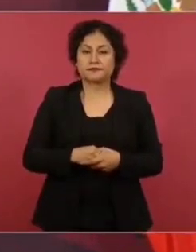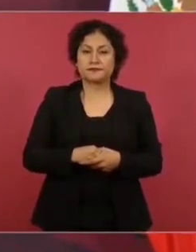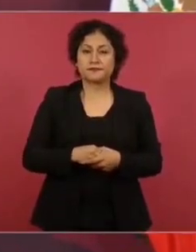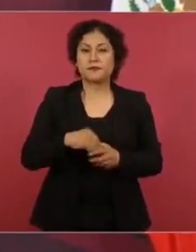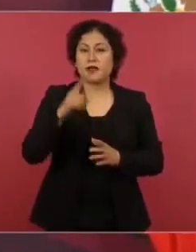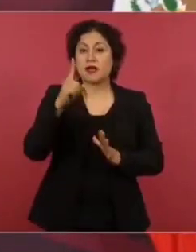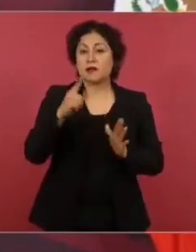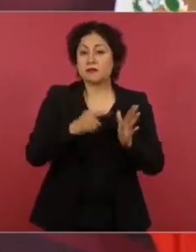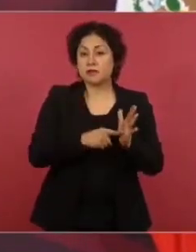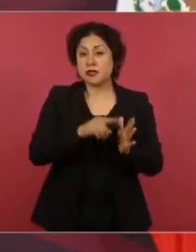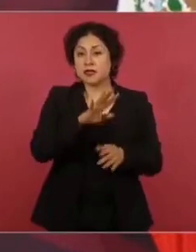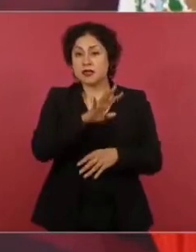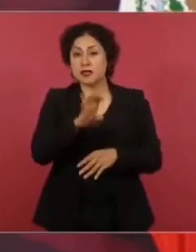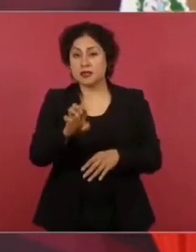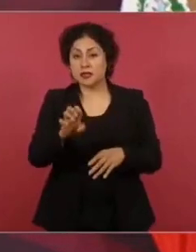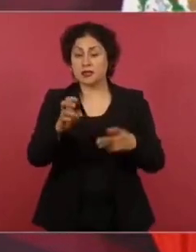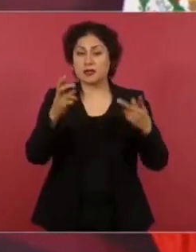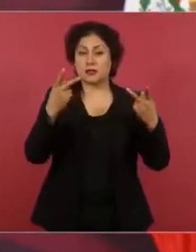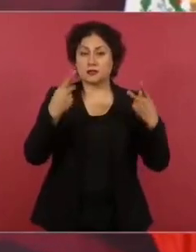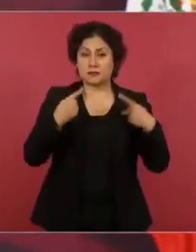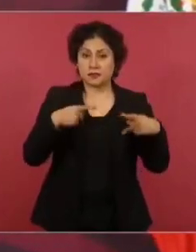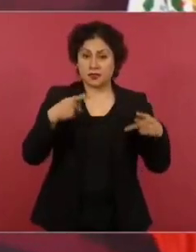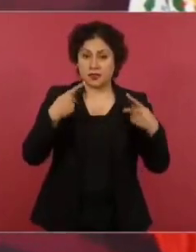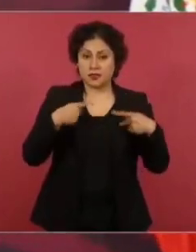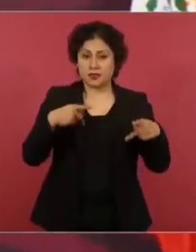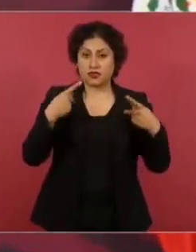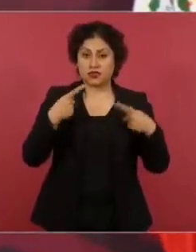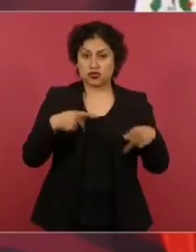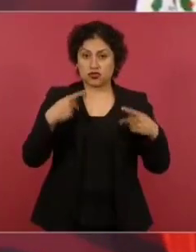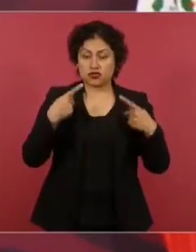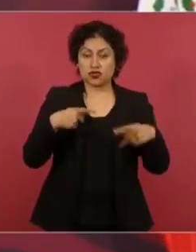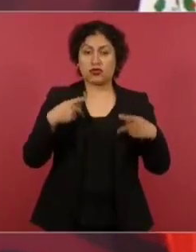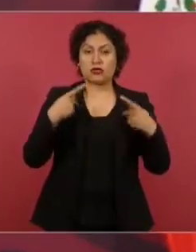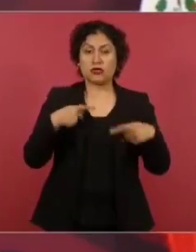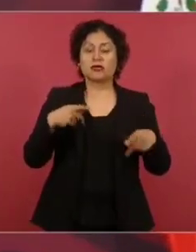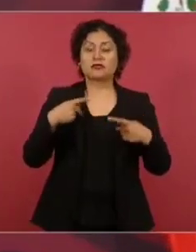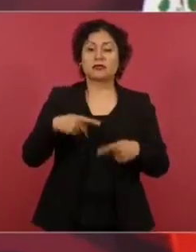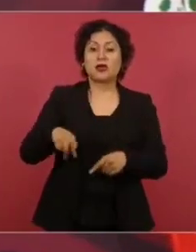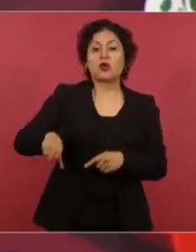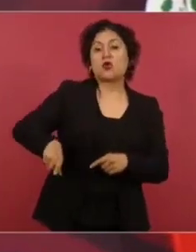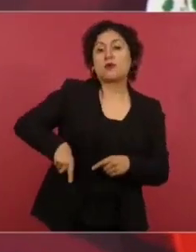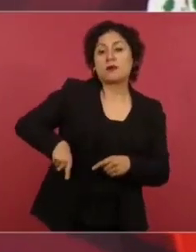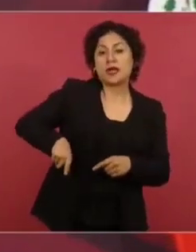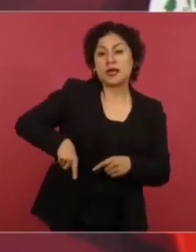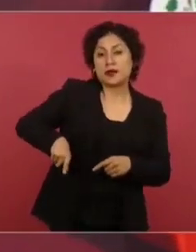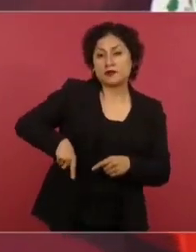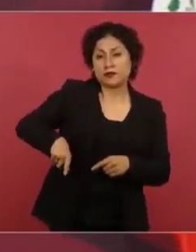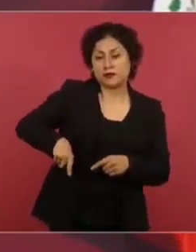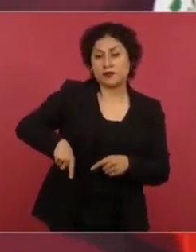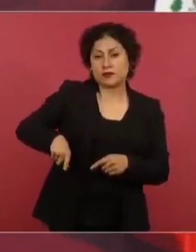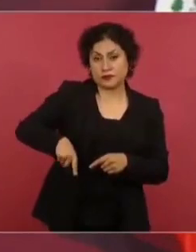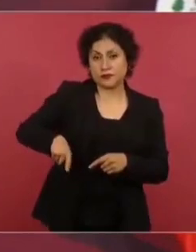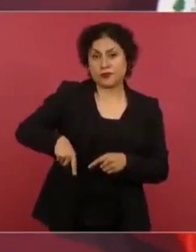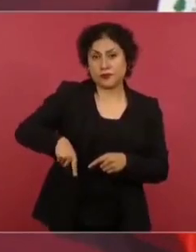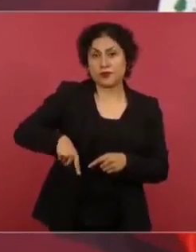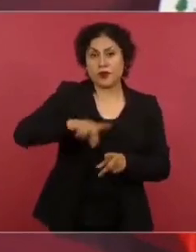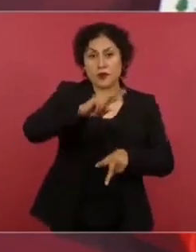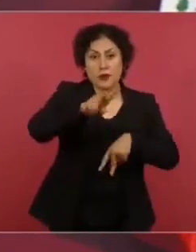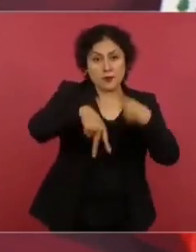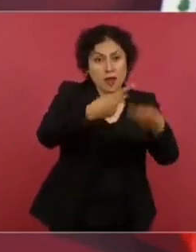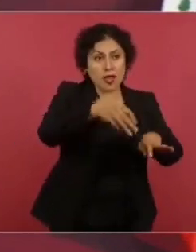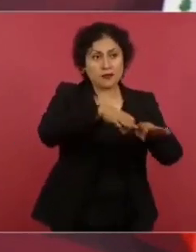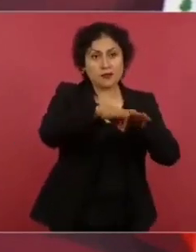servidores de la nación y van a ser dos mil, son de los mejores cuadros, de la gente con más